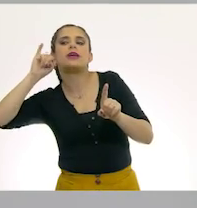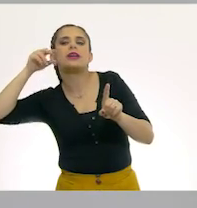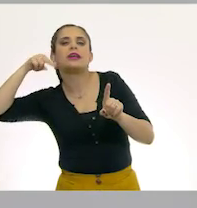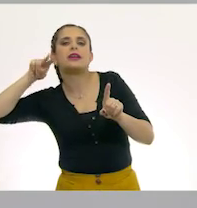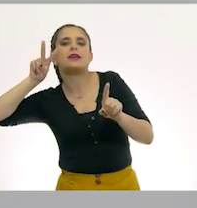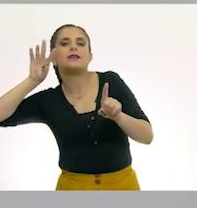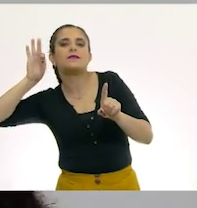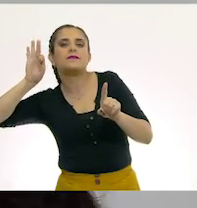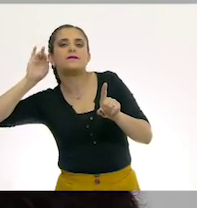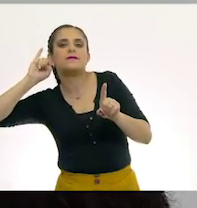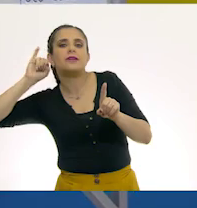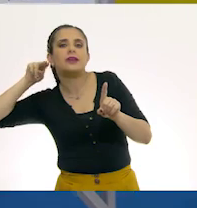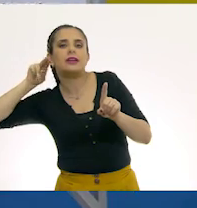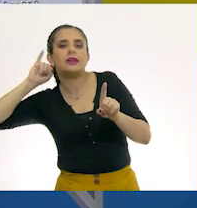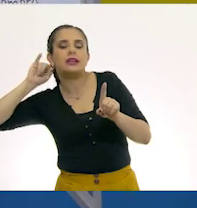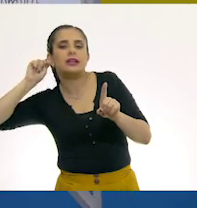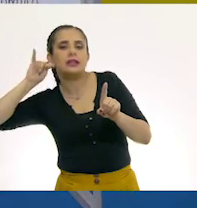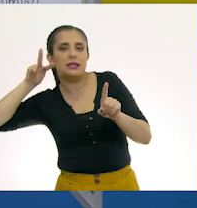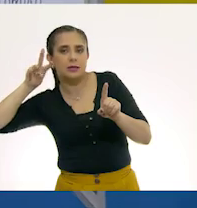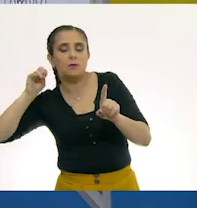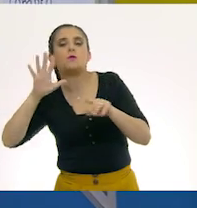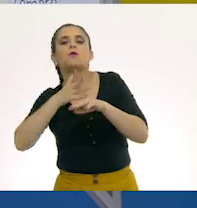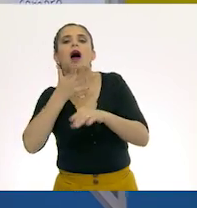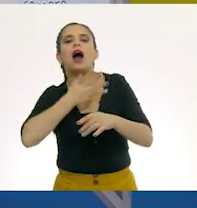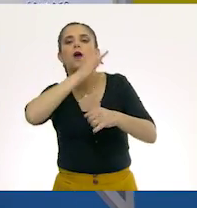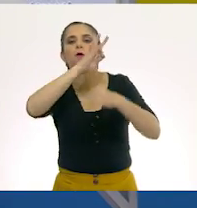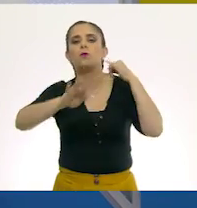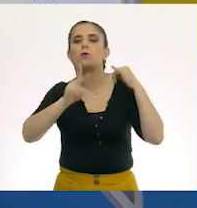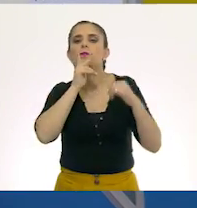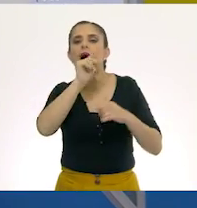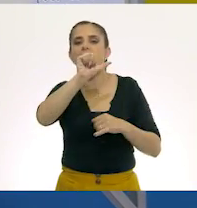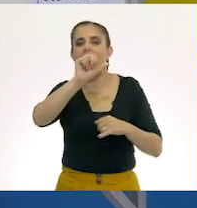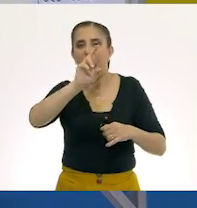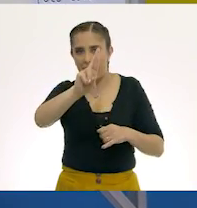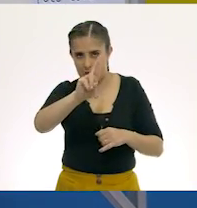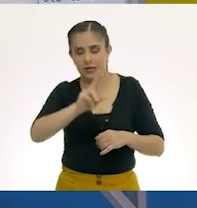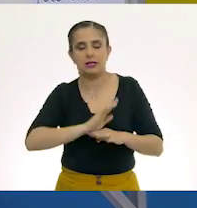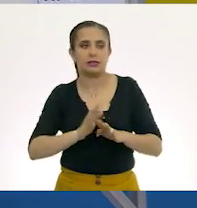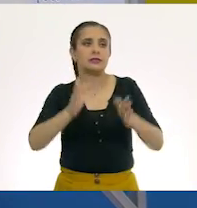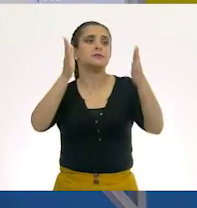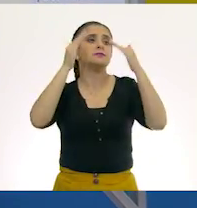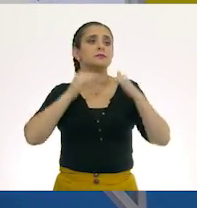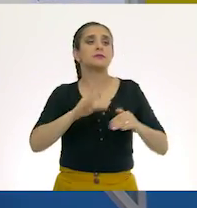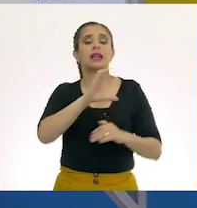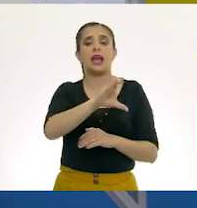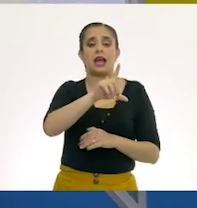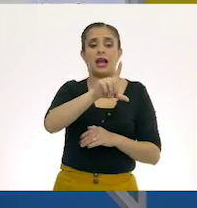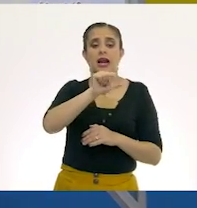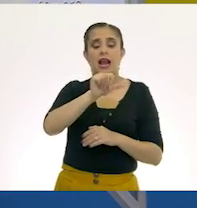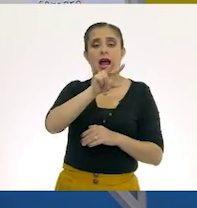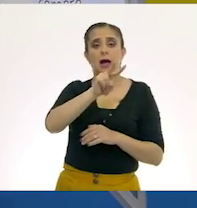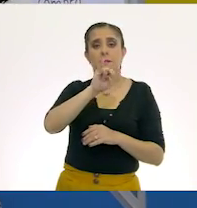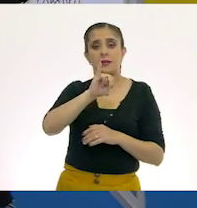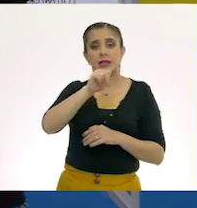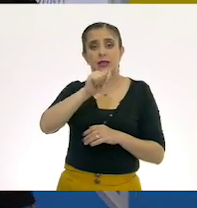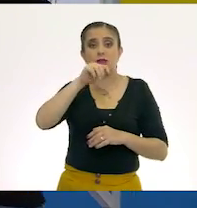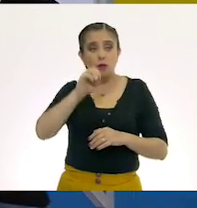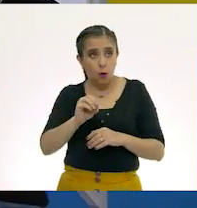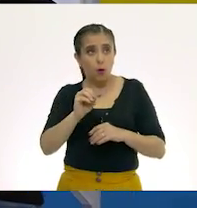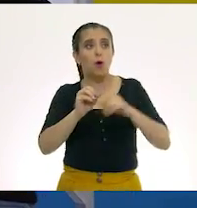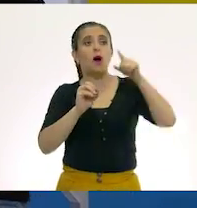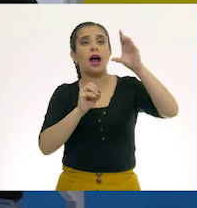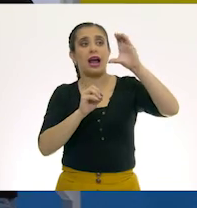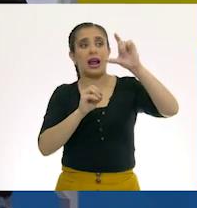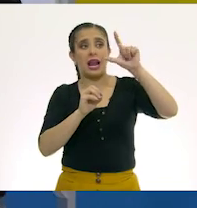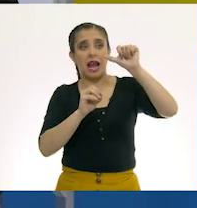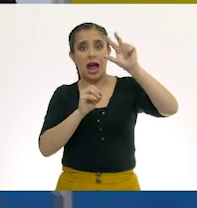Clavito. ¿Verdad? Que es el diminutivo de clavo y tiene terminación ito. ¿Se te ocurre